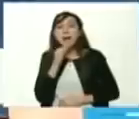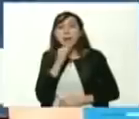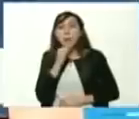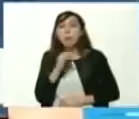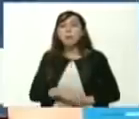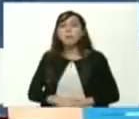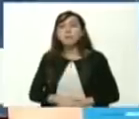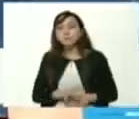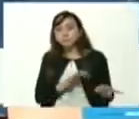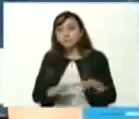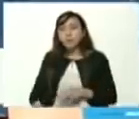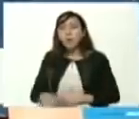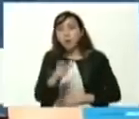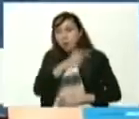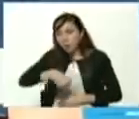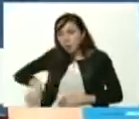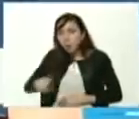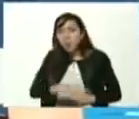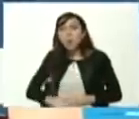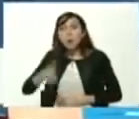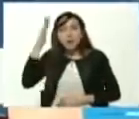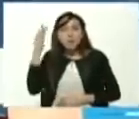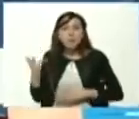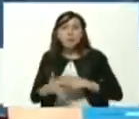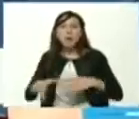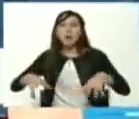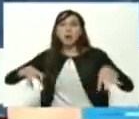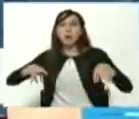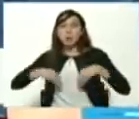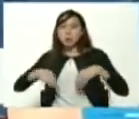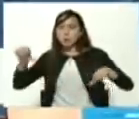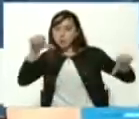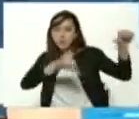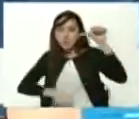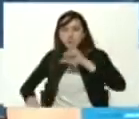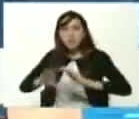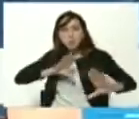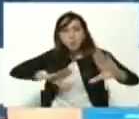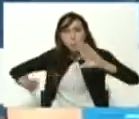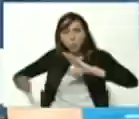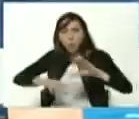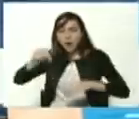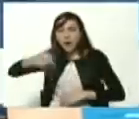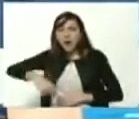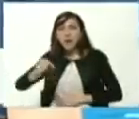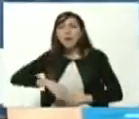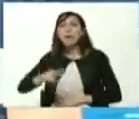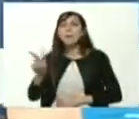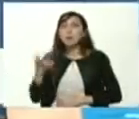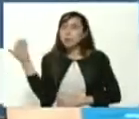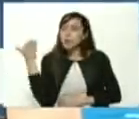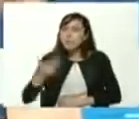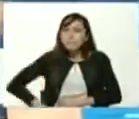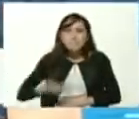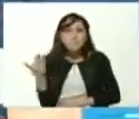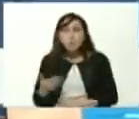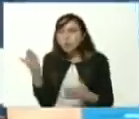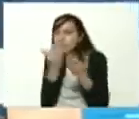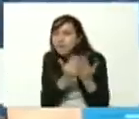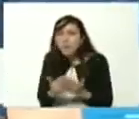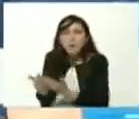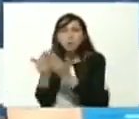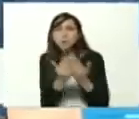jóvenes que asuman la informática que asuman las ciencias de las telecomunicaciones en nuestro país que es un gran área en